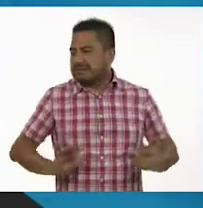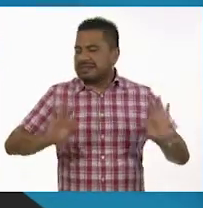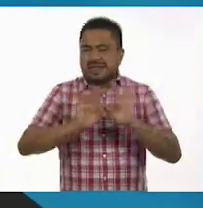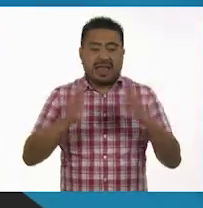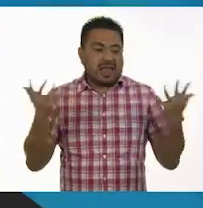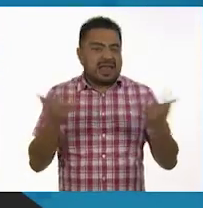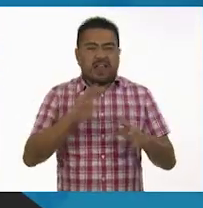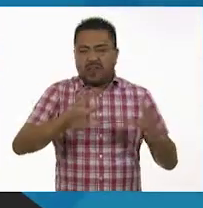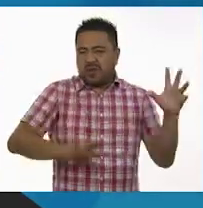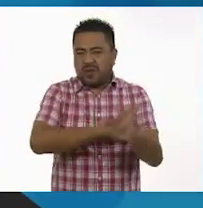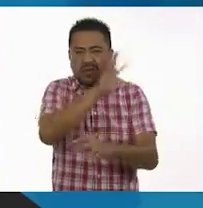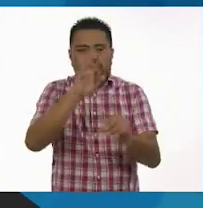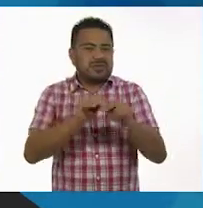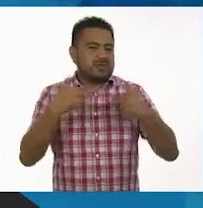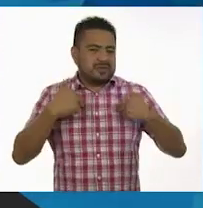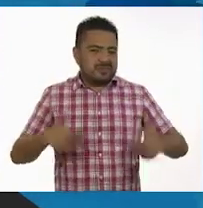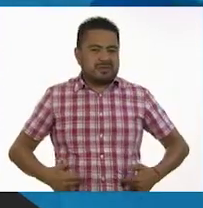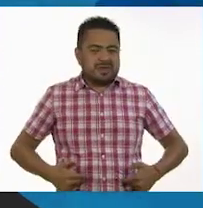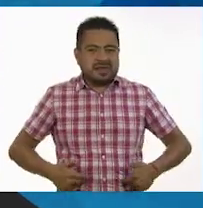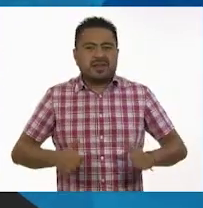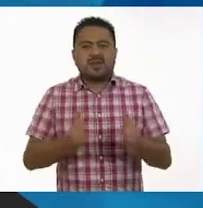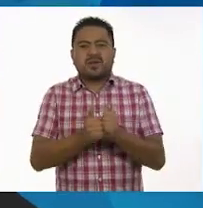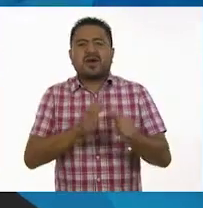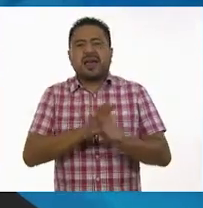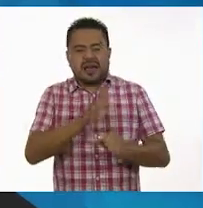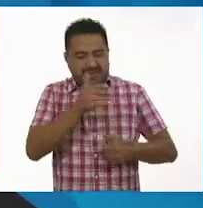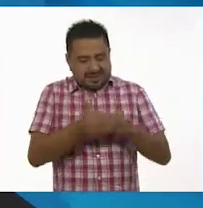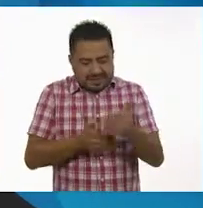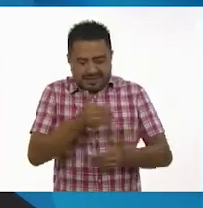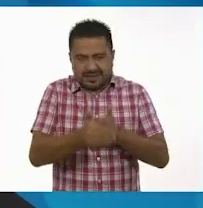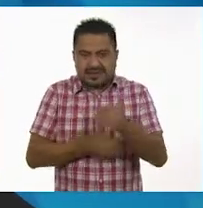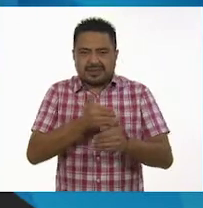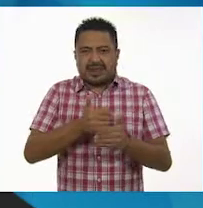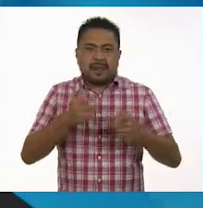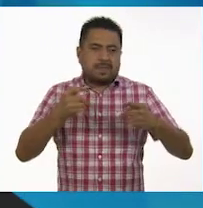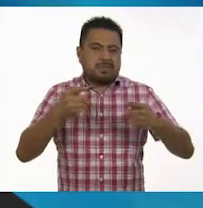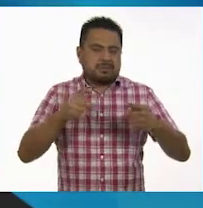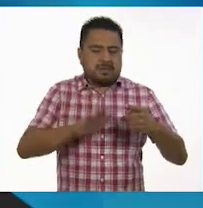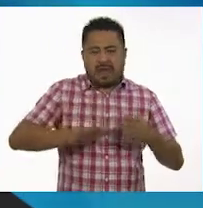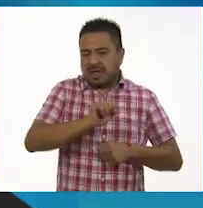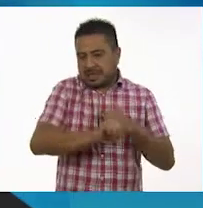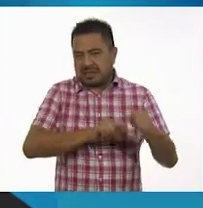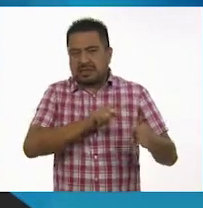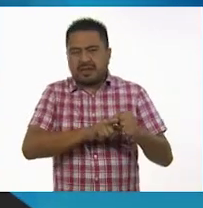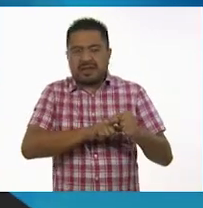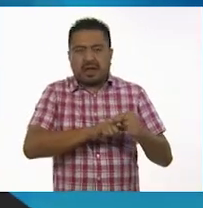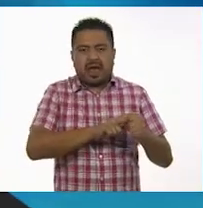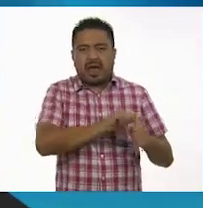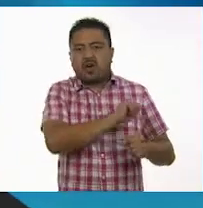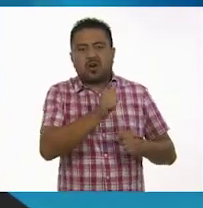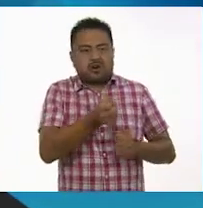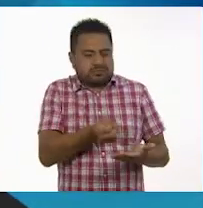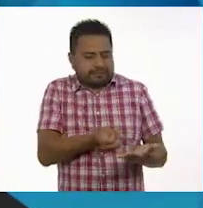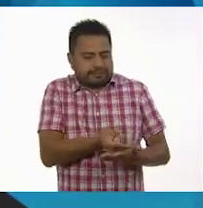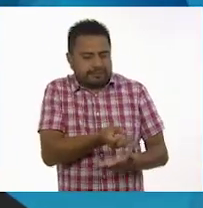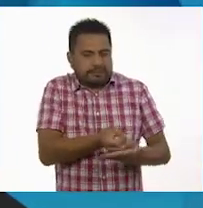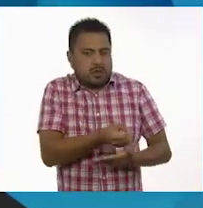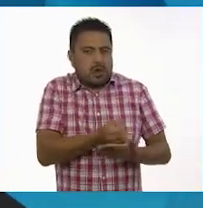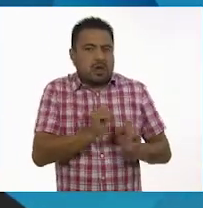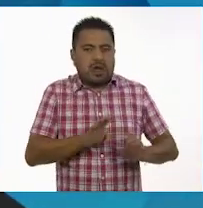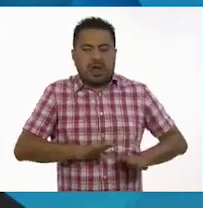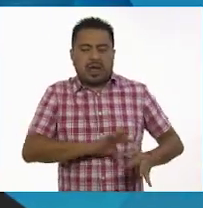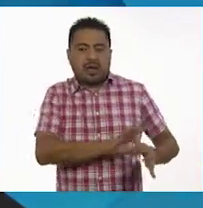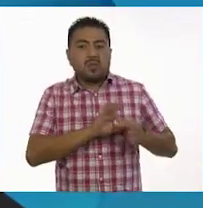realizan todos los seres vivos. Es un proceso en que los individuos dan origen a otros seres semejantes o